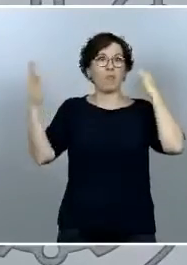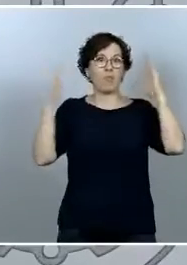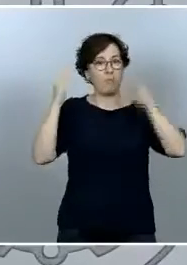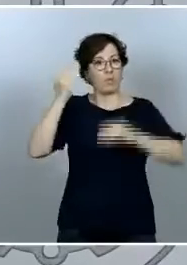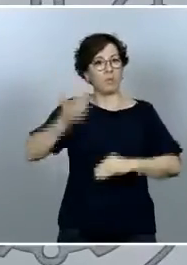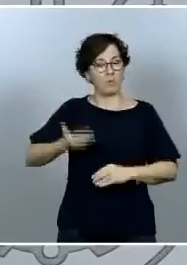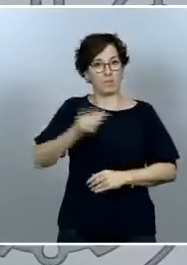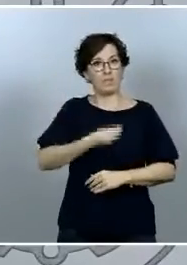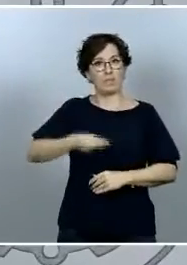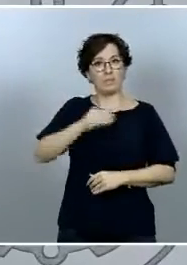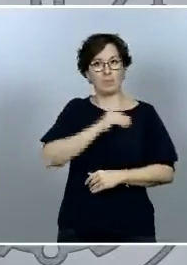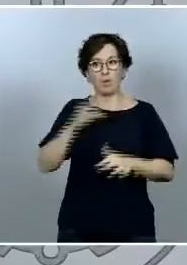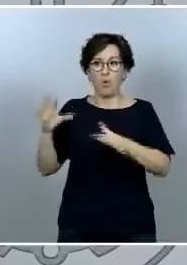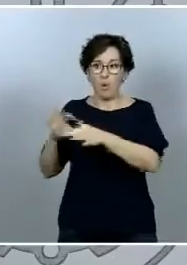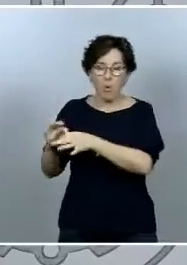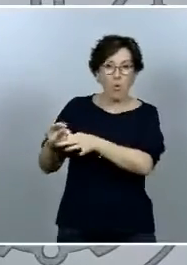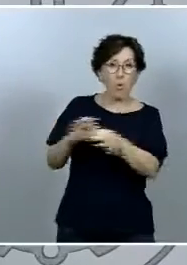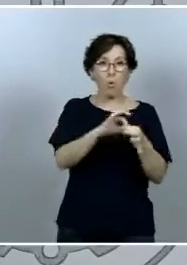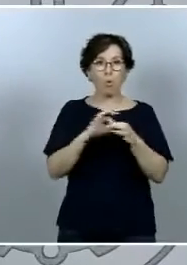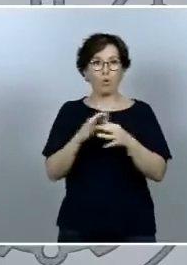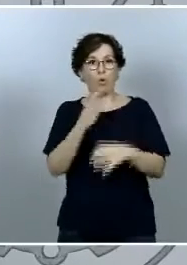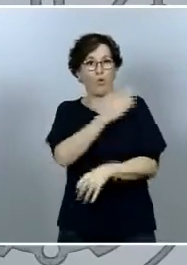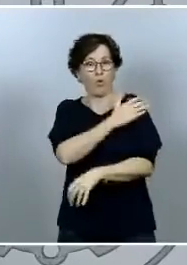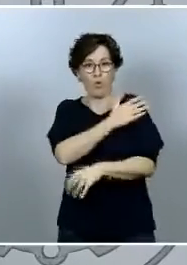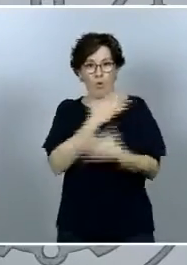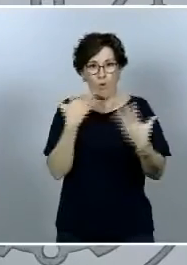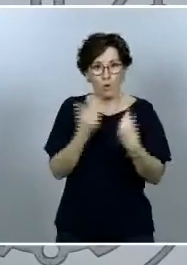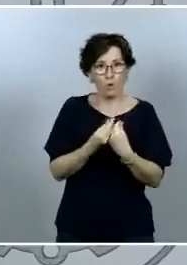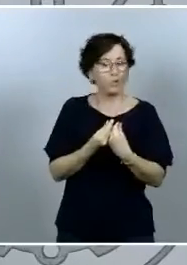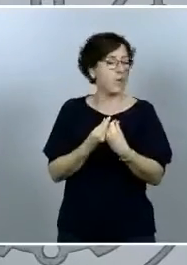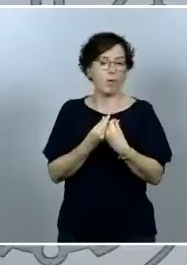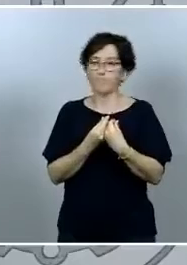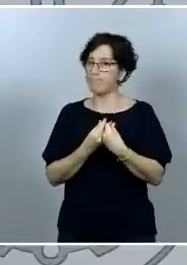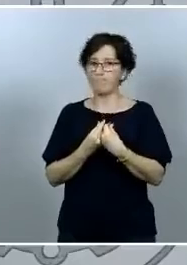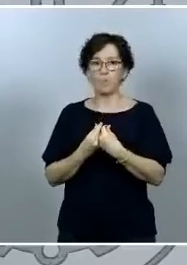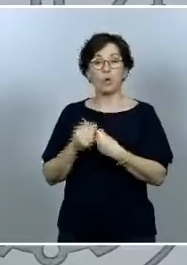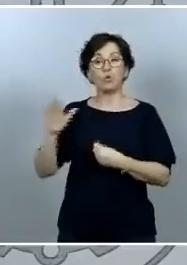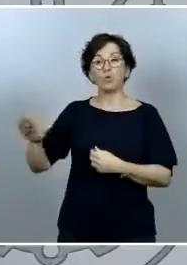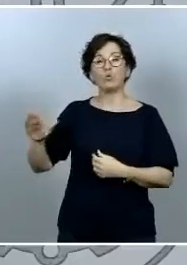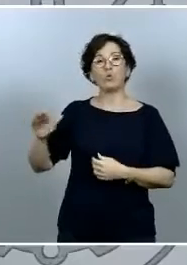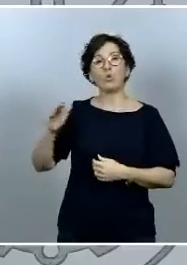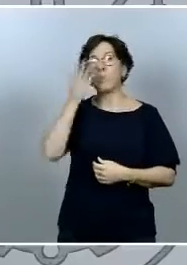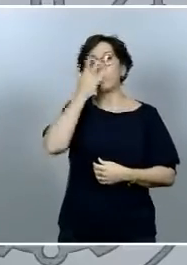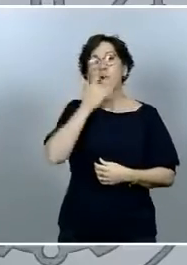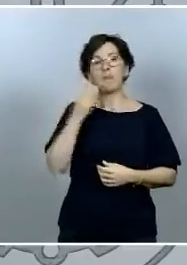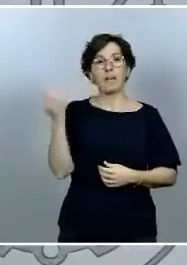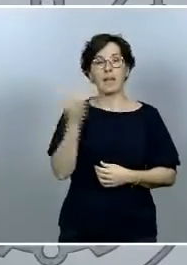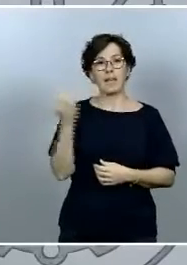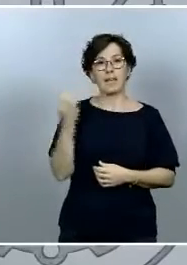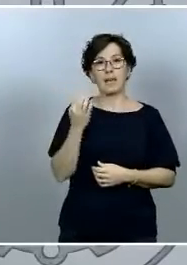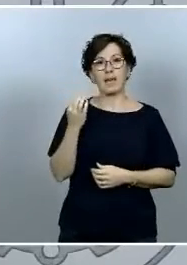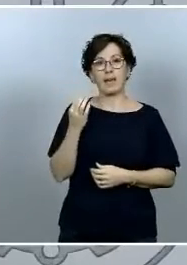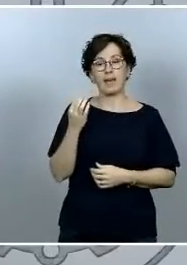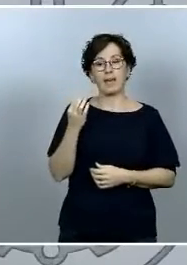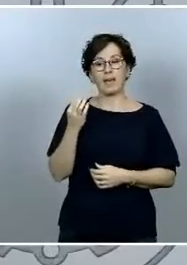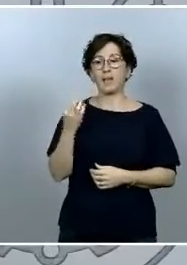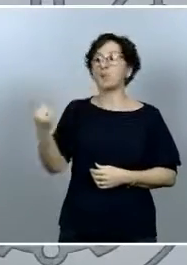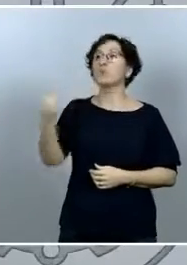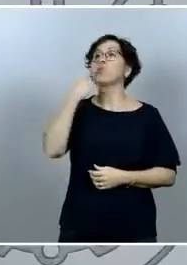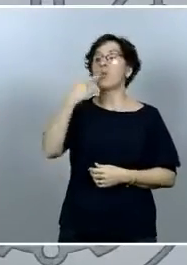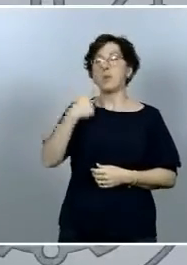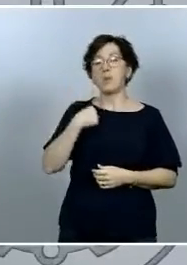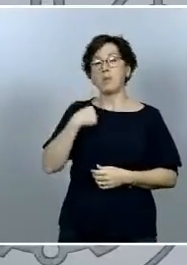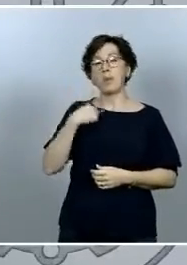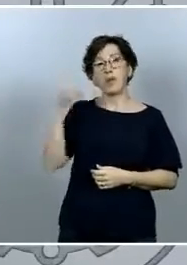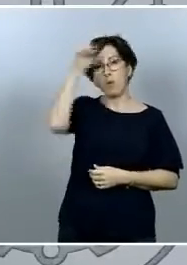arrimamos el hombro sino que parece que su lema es decirme que es lo que piensa el gobierno porque yo por sistema me